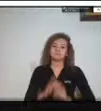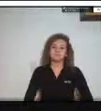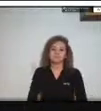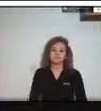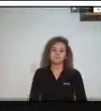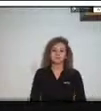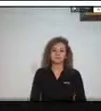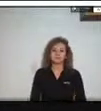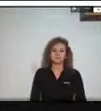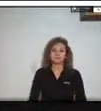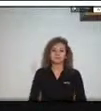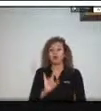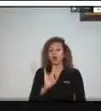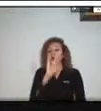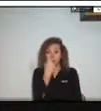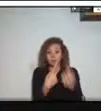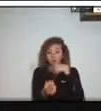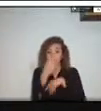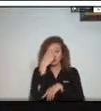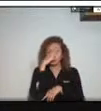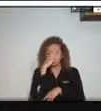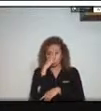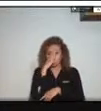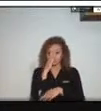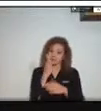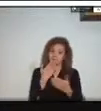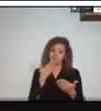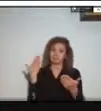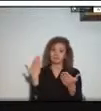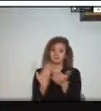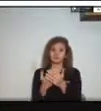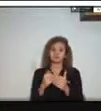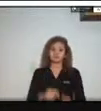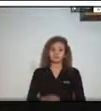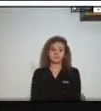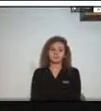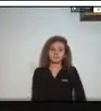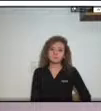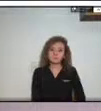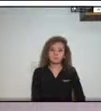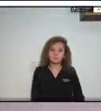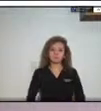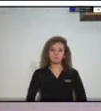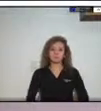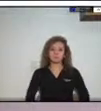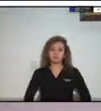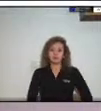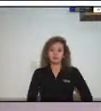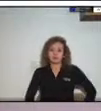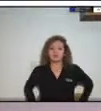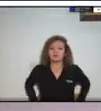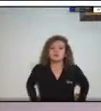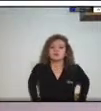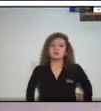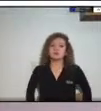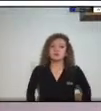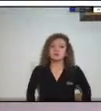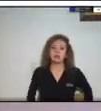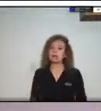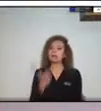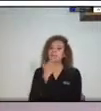quedo atento a las observaciones y preguntas gracias agradecemos agradecemos agradecemos ingeniero Pacheco por su presentación